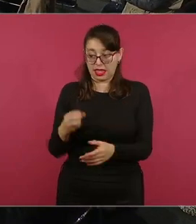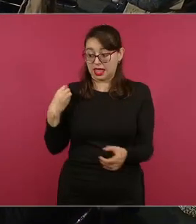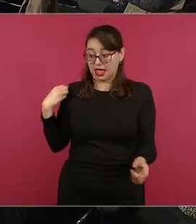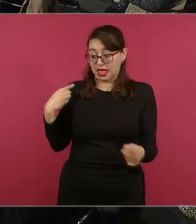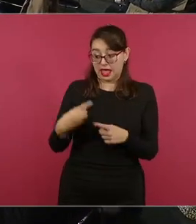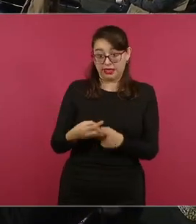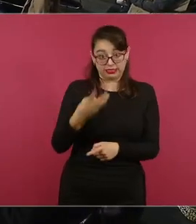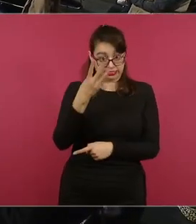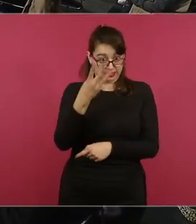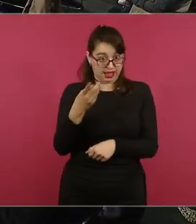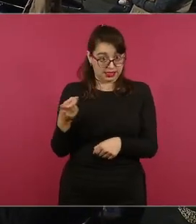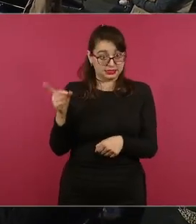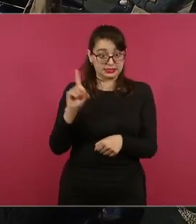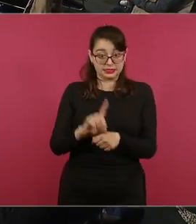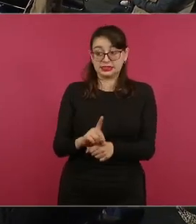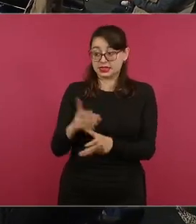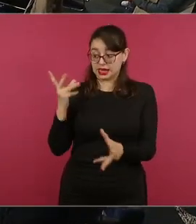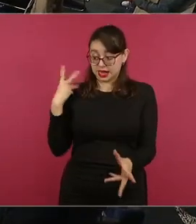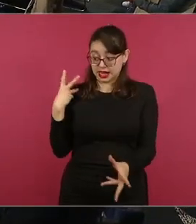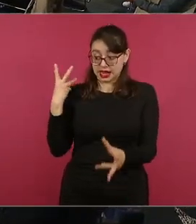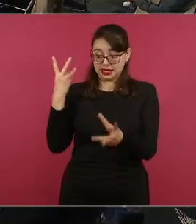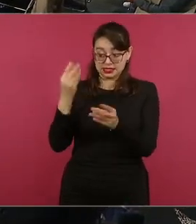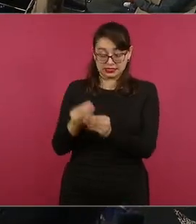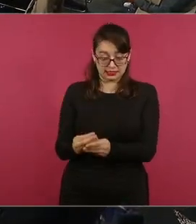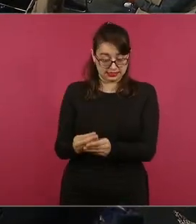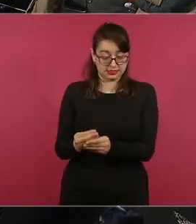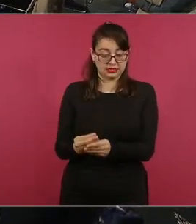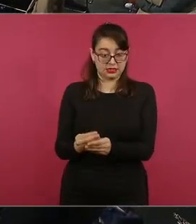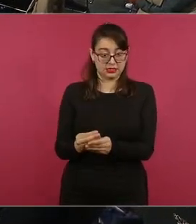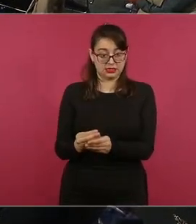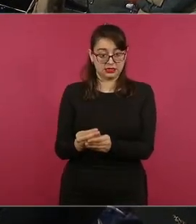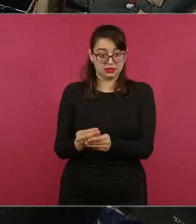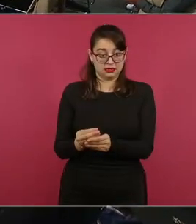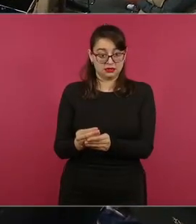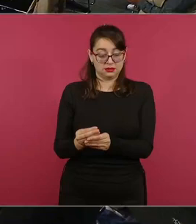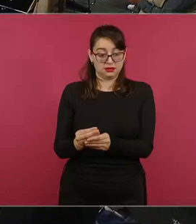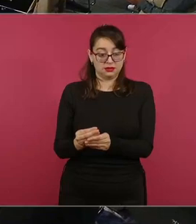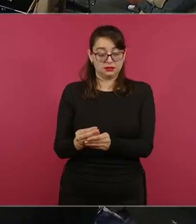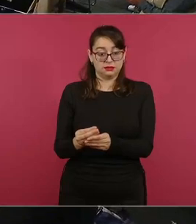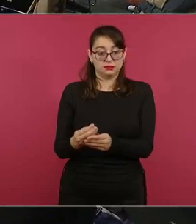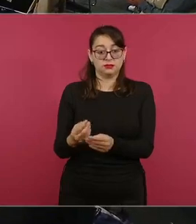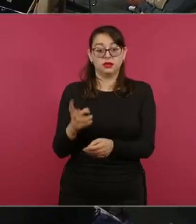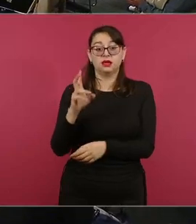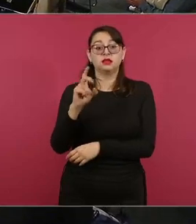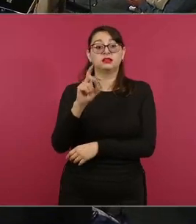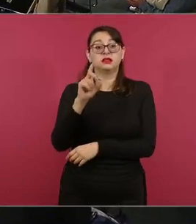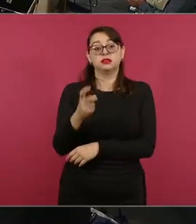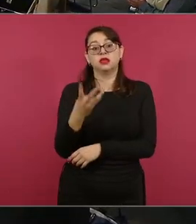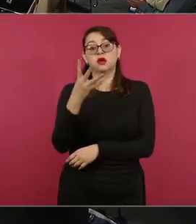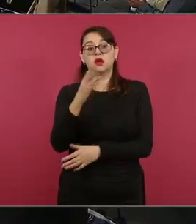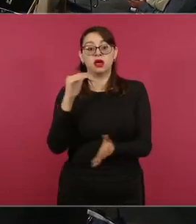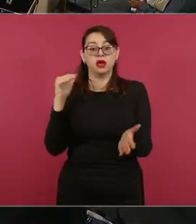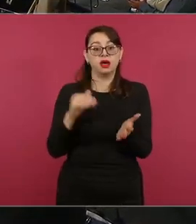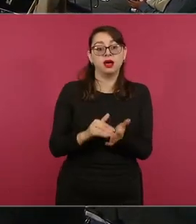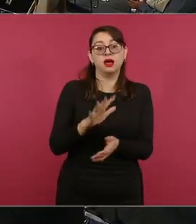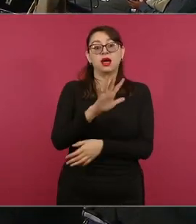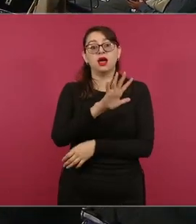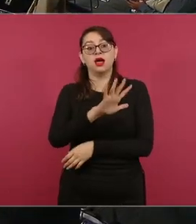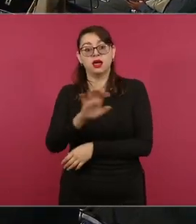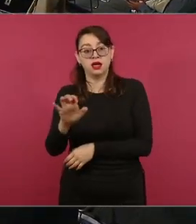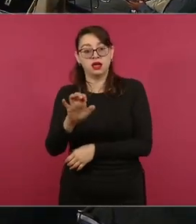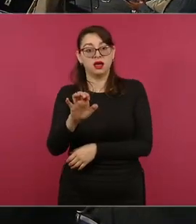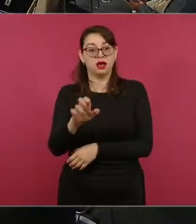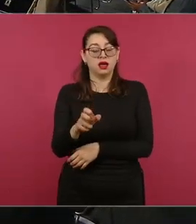días que llevan operando nuestras instalaciones de treinta y cuatro mil quinientas